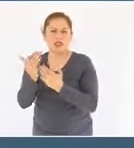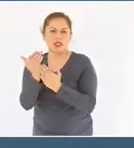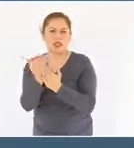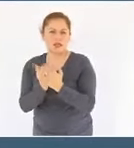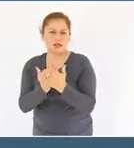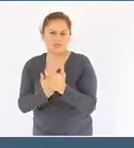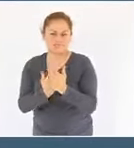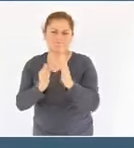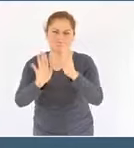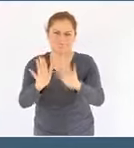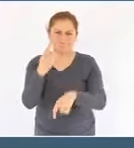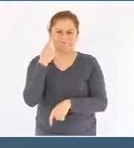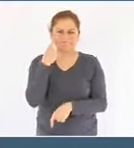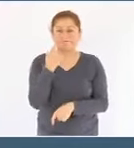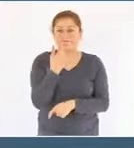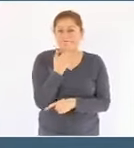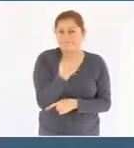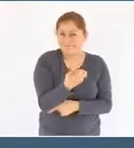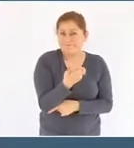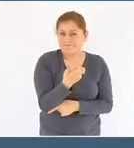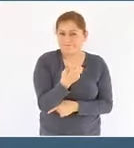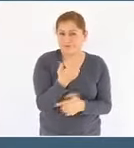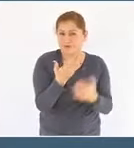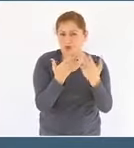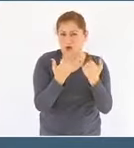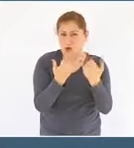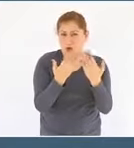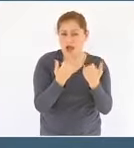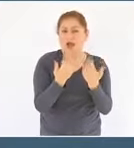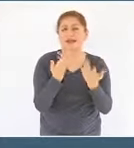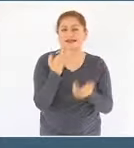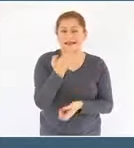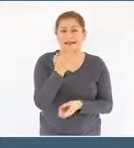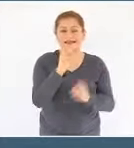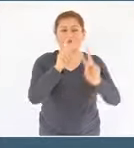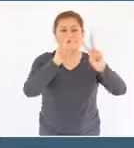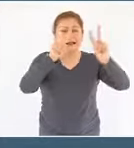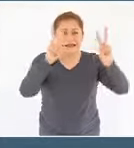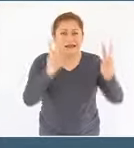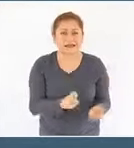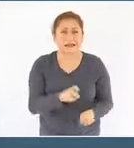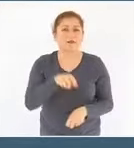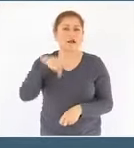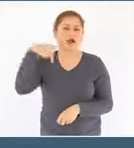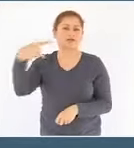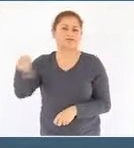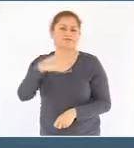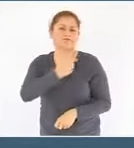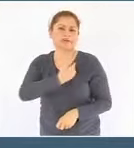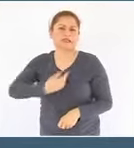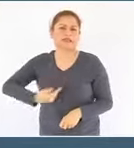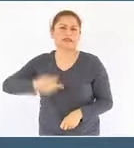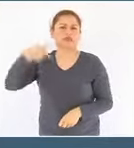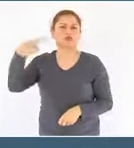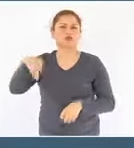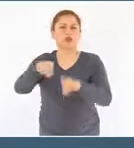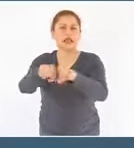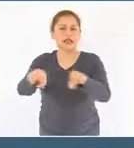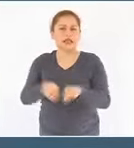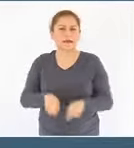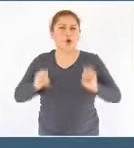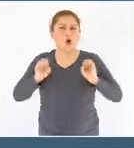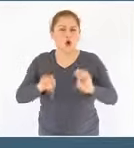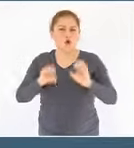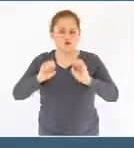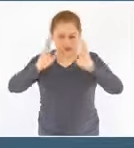recursos está siendo atendida desde el despacho del presidente de la república y a ello